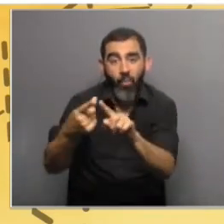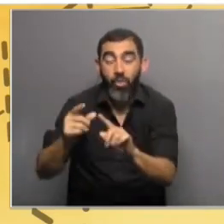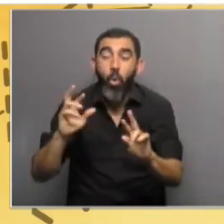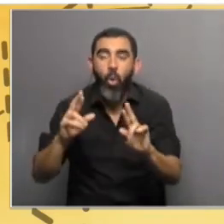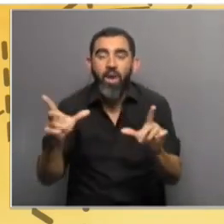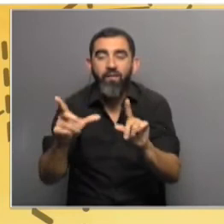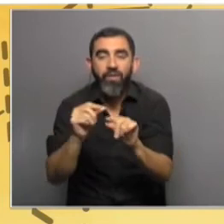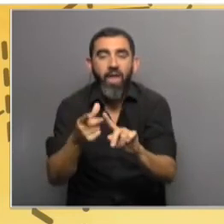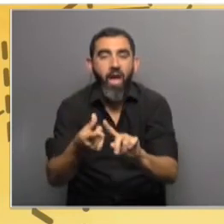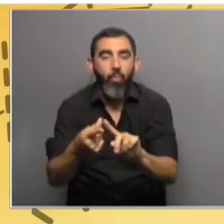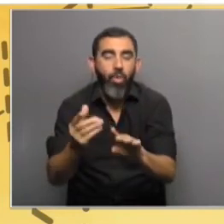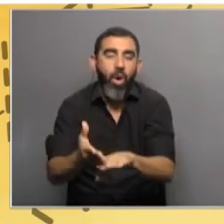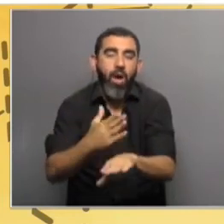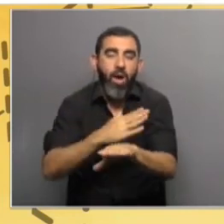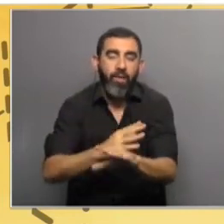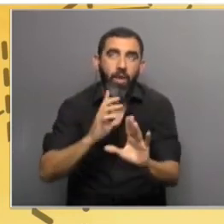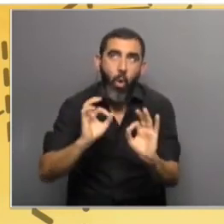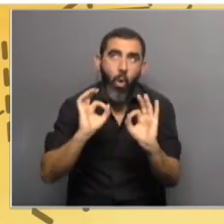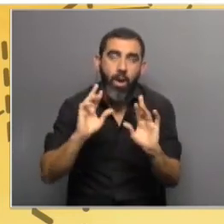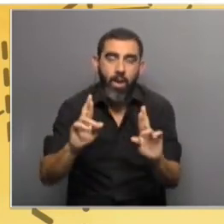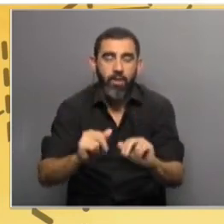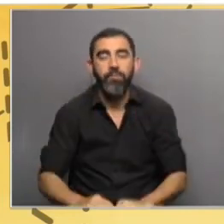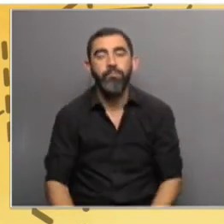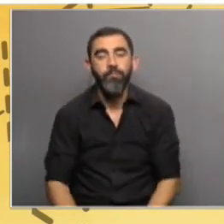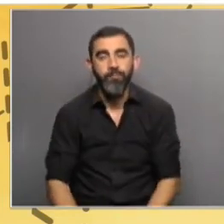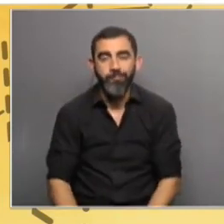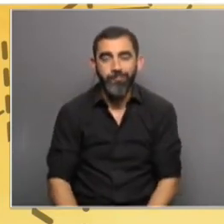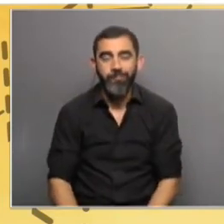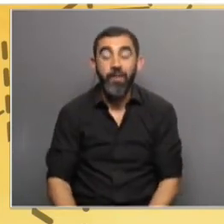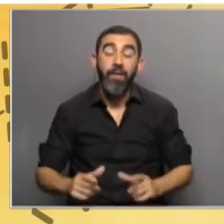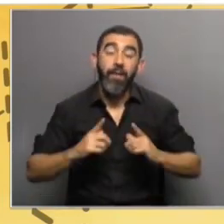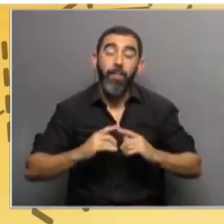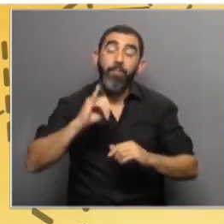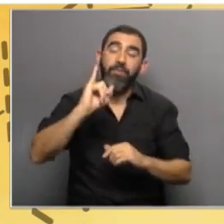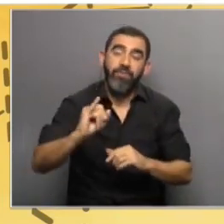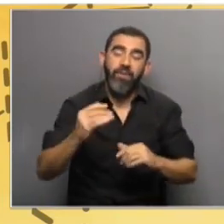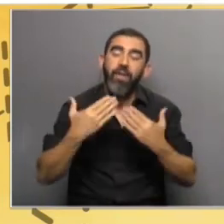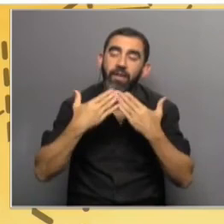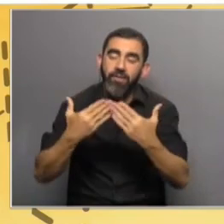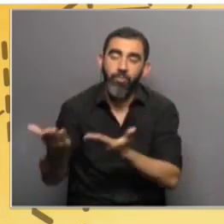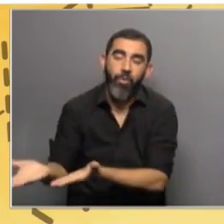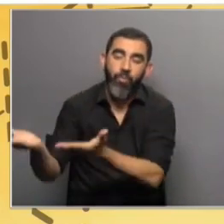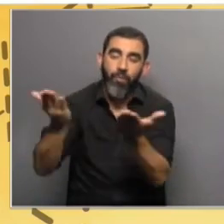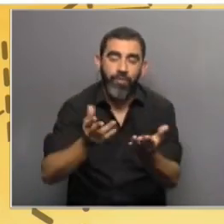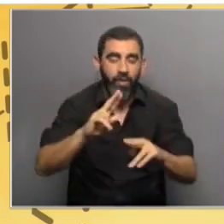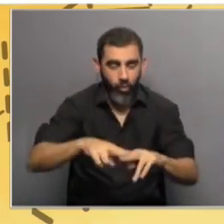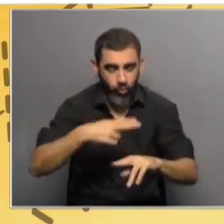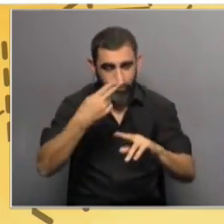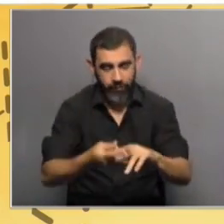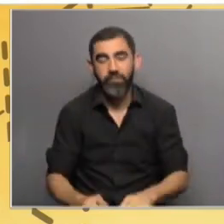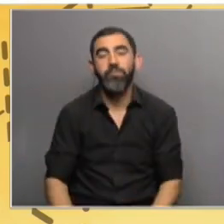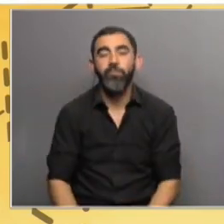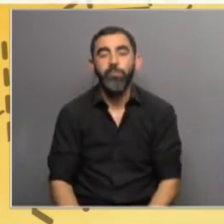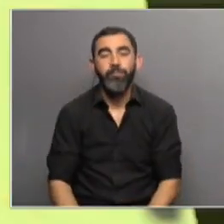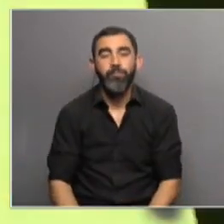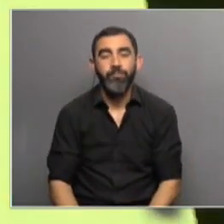Ojalá que llegue en tiempo y forma y sea satisfactorio. Muchísimas gracias. Bueno, esperemos que así sea. Muchas gracias por la invitación nuevamente. Hasta pronto,